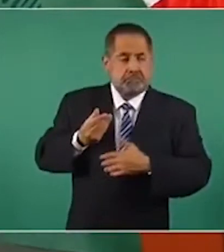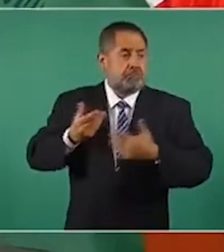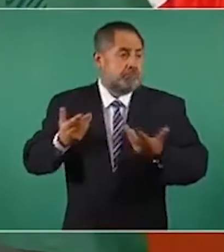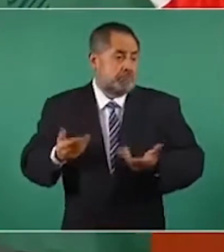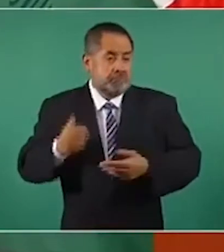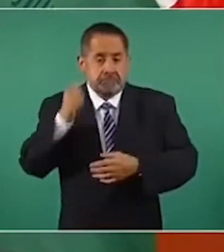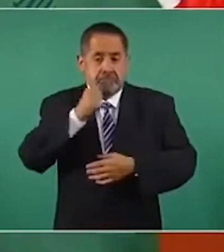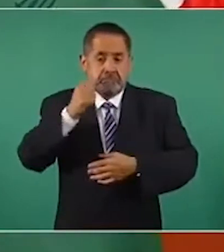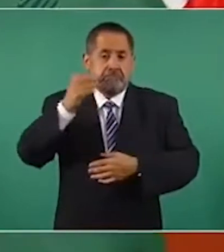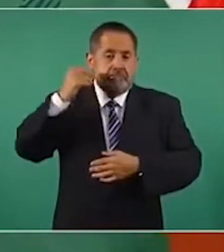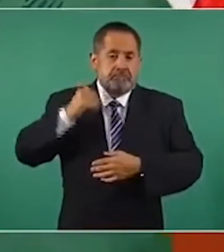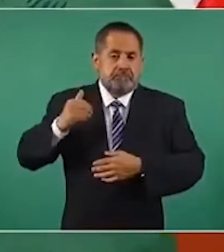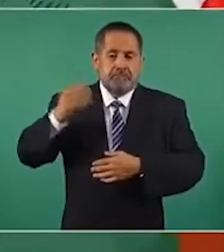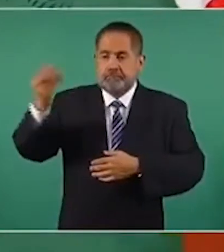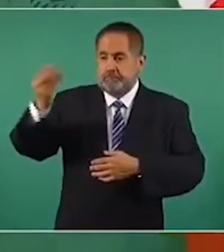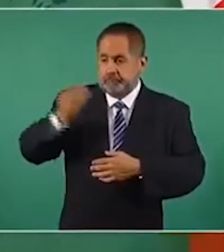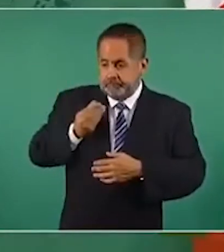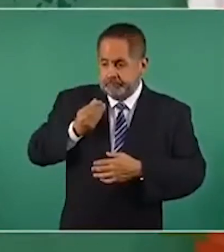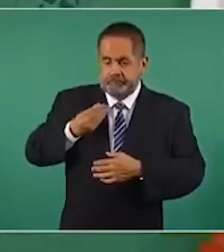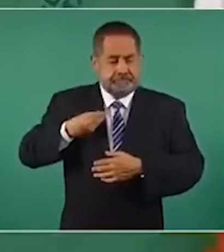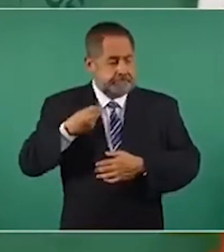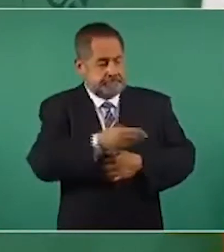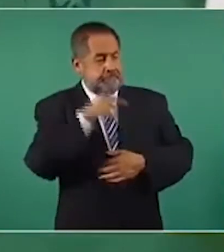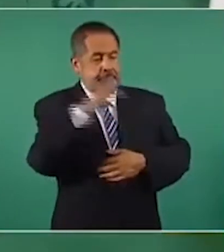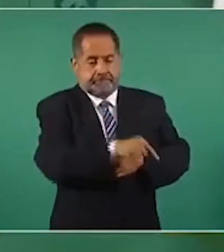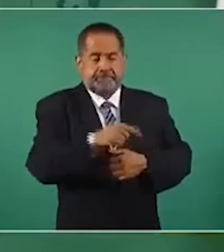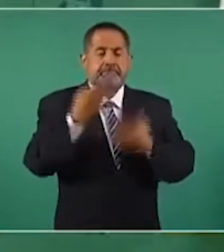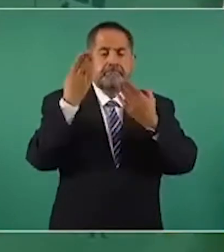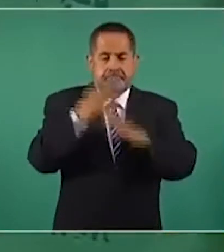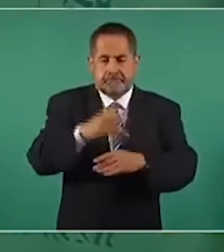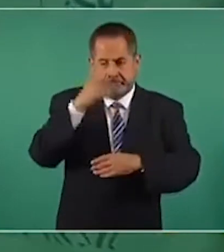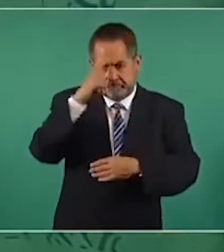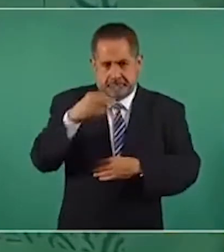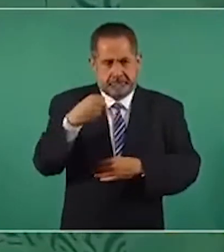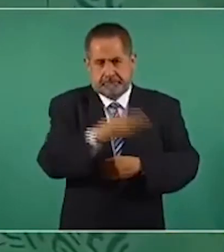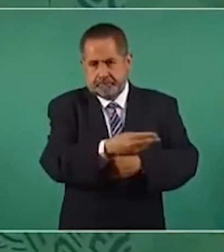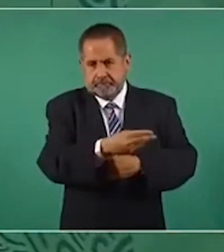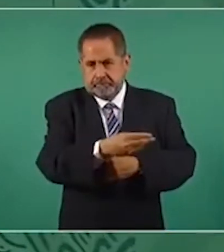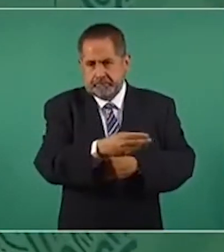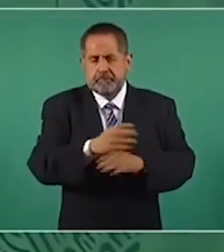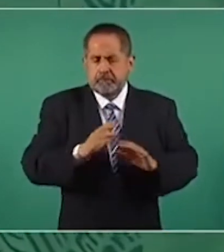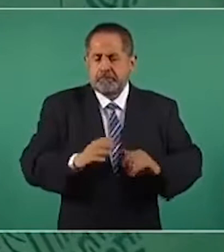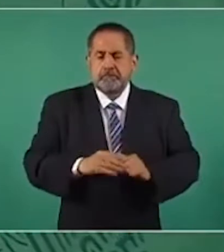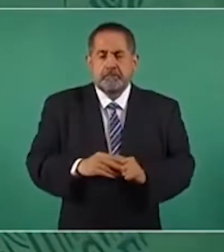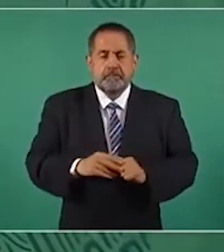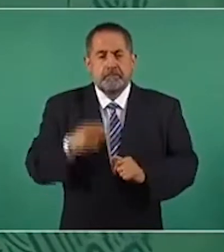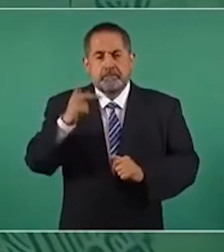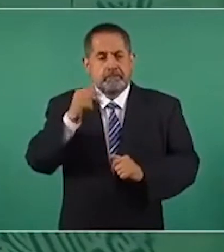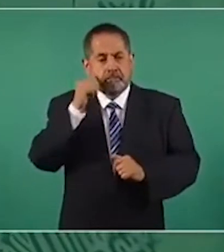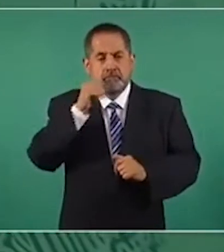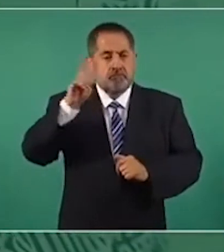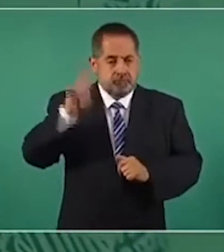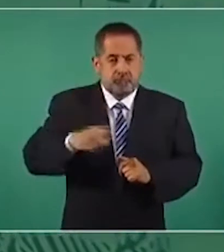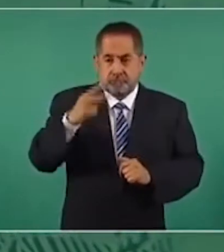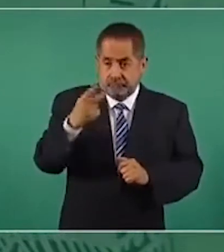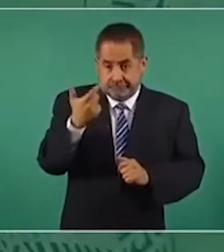llegan al Banco de México. Sin embargo, son fondos del gobierno